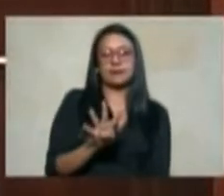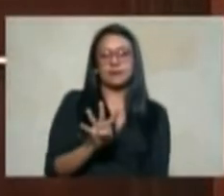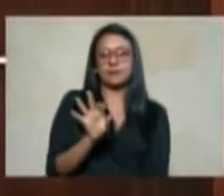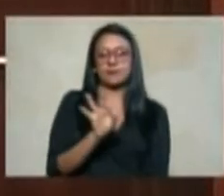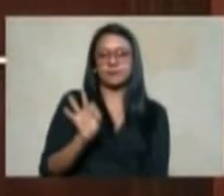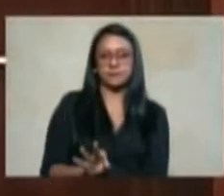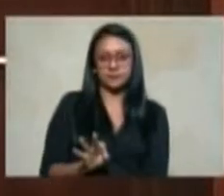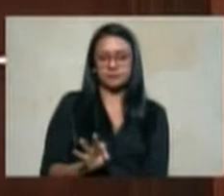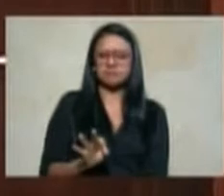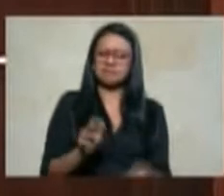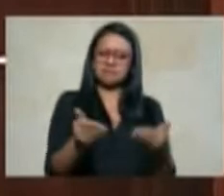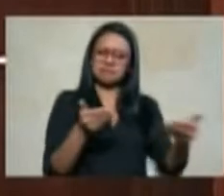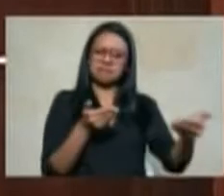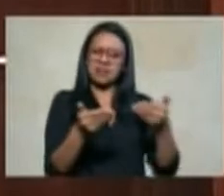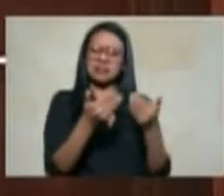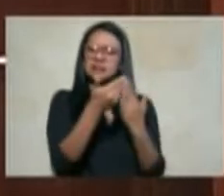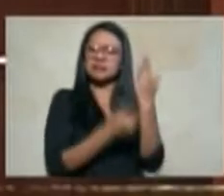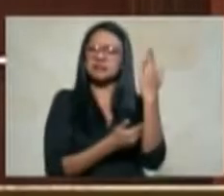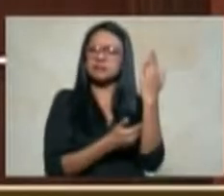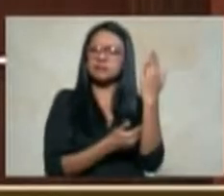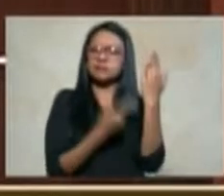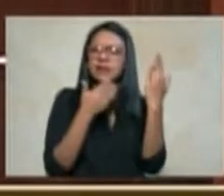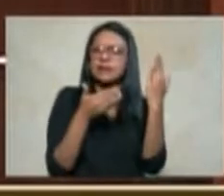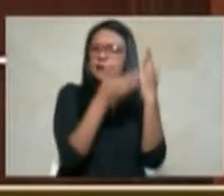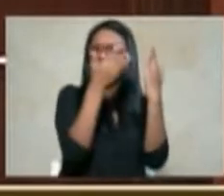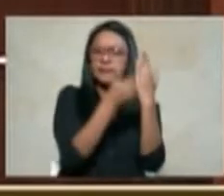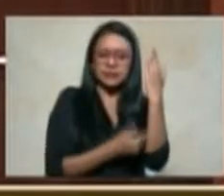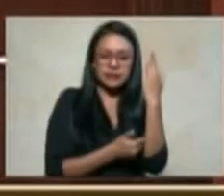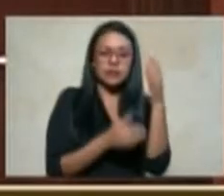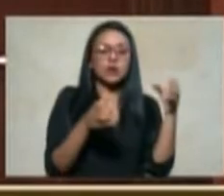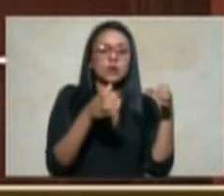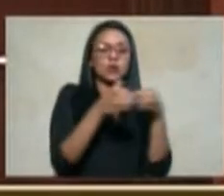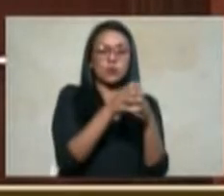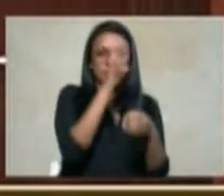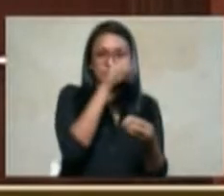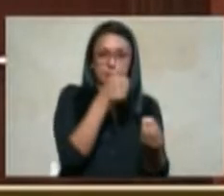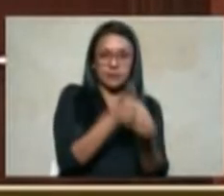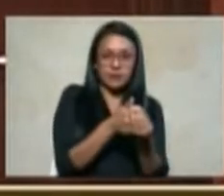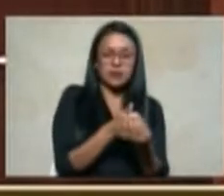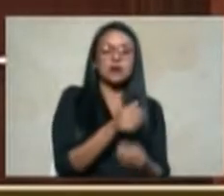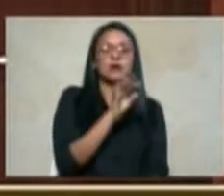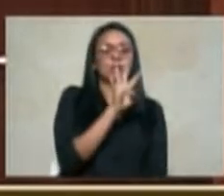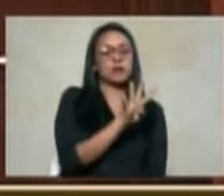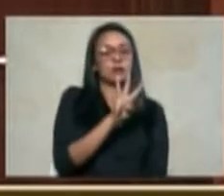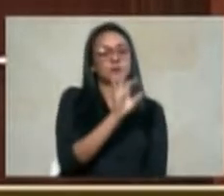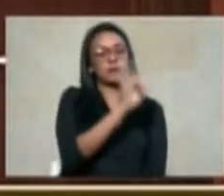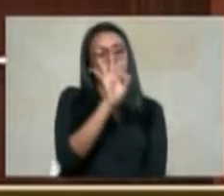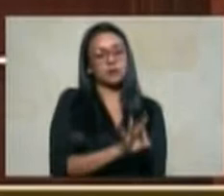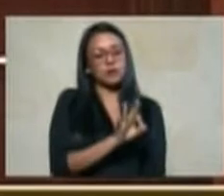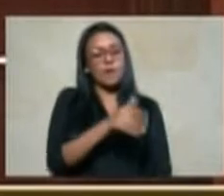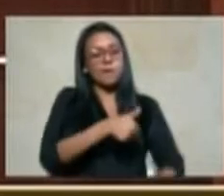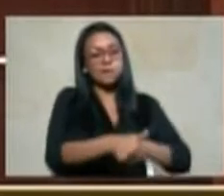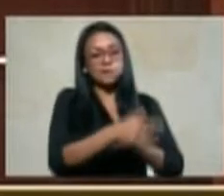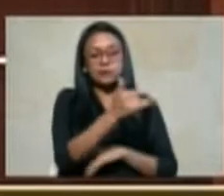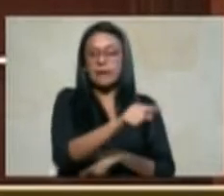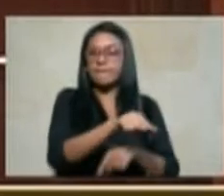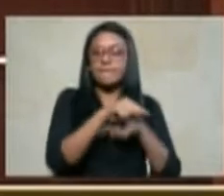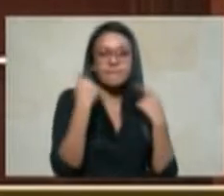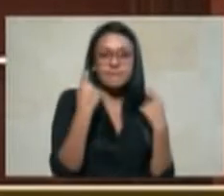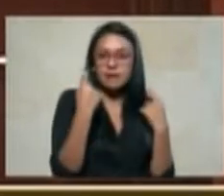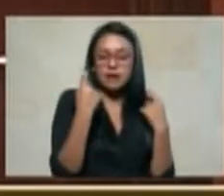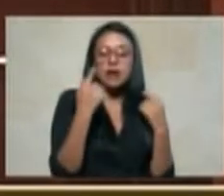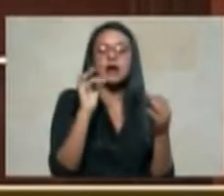que grupos paramilitares el 44% de los casos fallados fueron generados por ellos